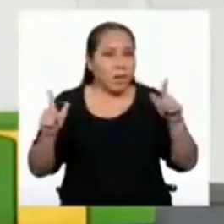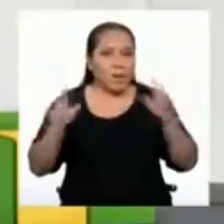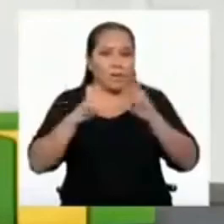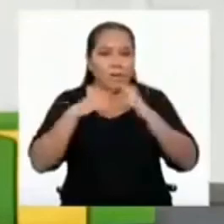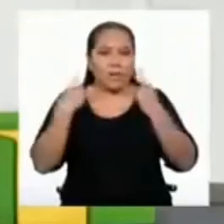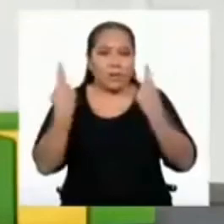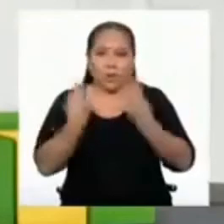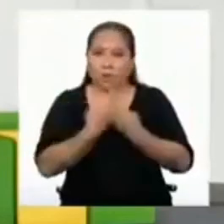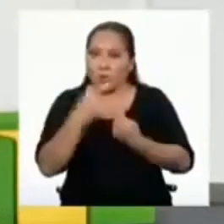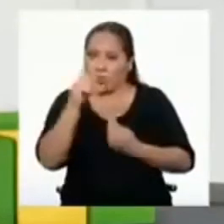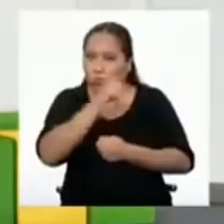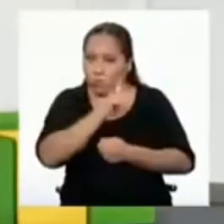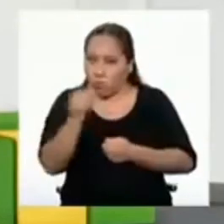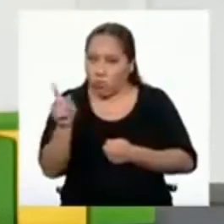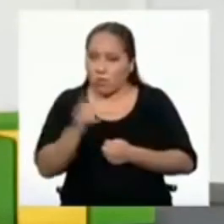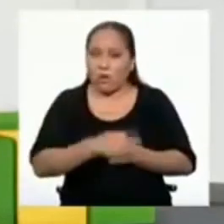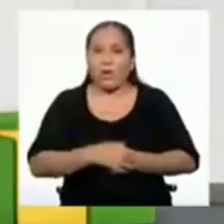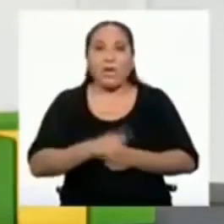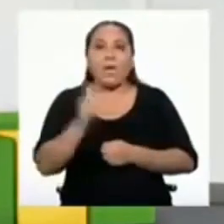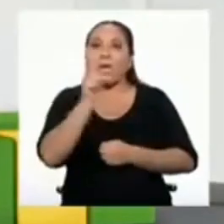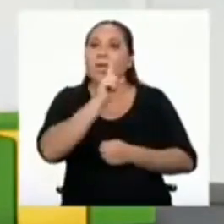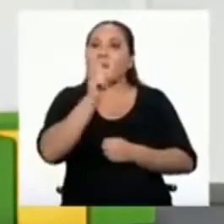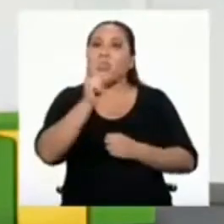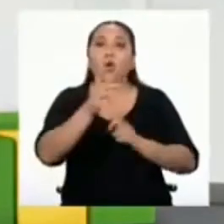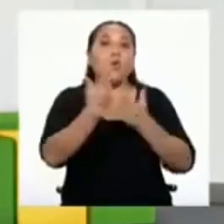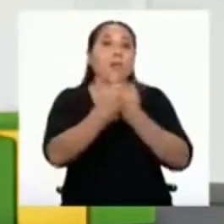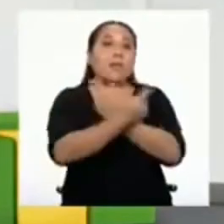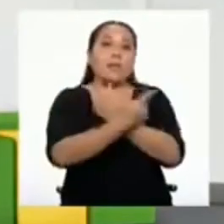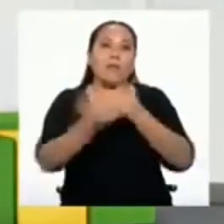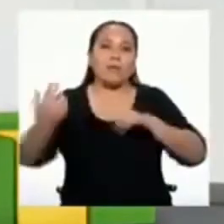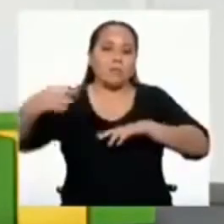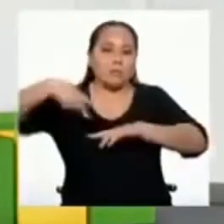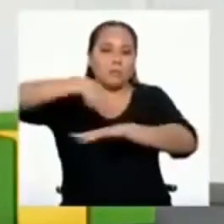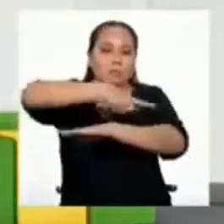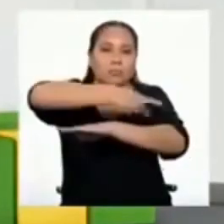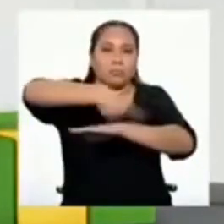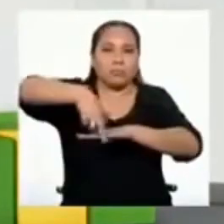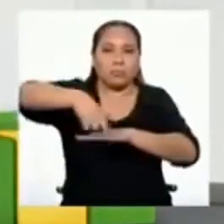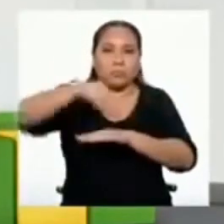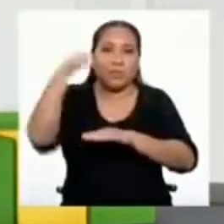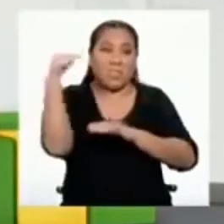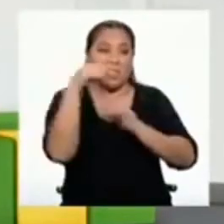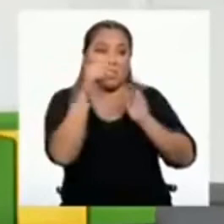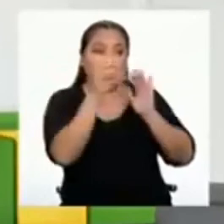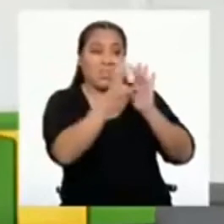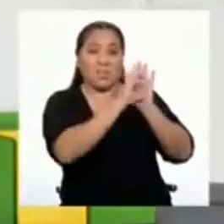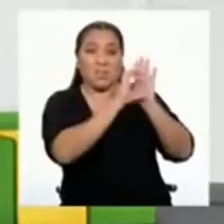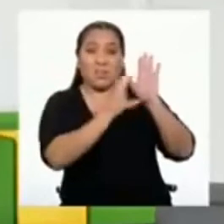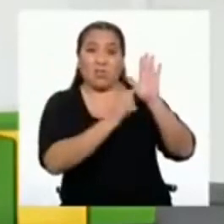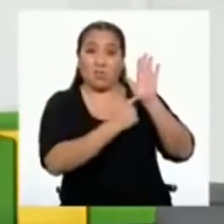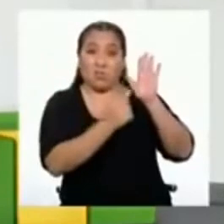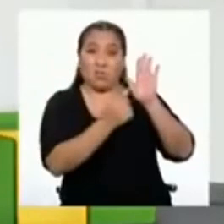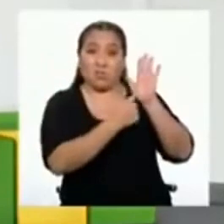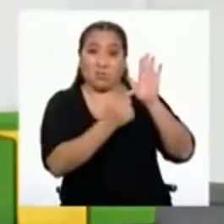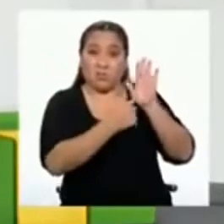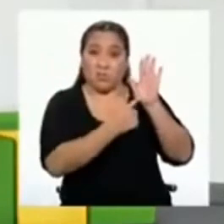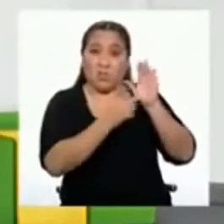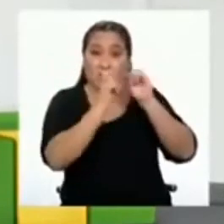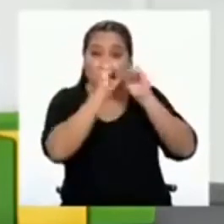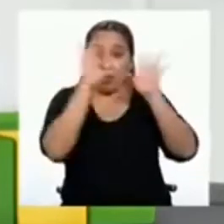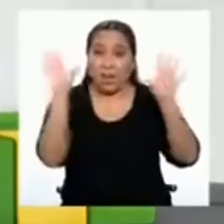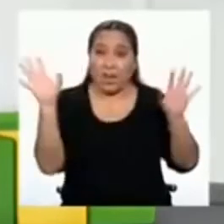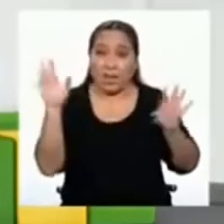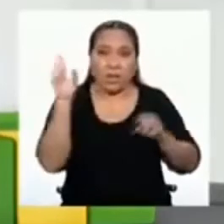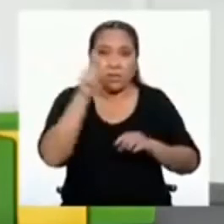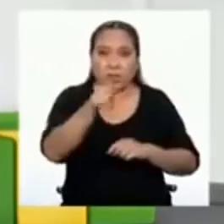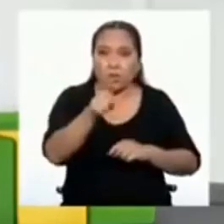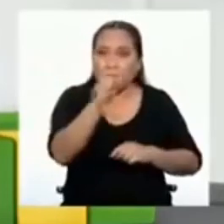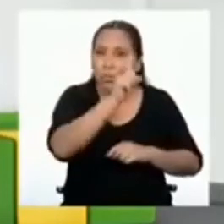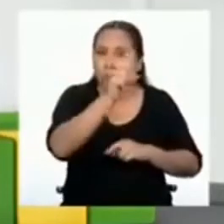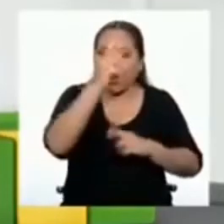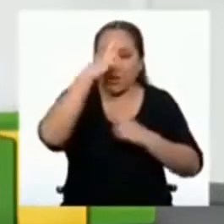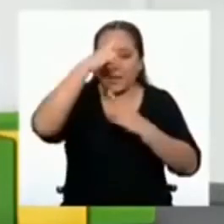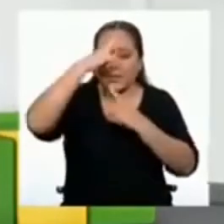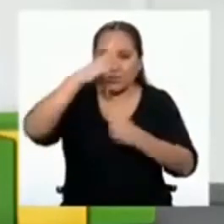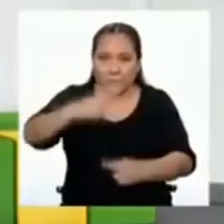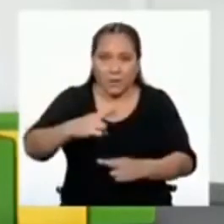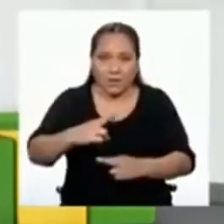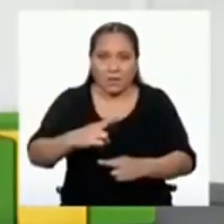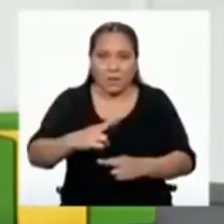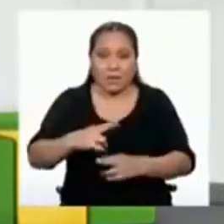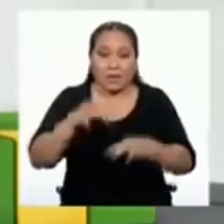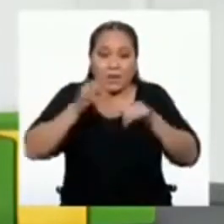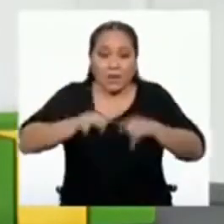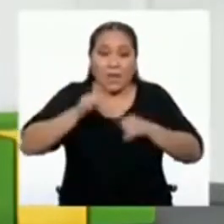territorio. Nuestra Constitución es muy clara. Si las personas no respetan el estado de emergencia, están violando la Constitución.